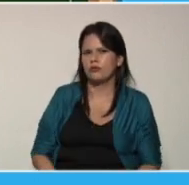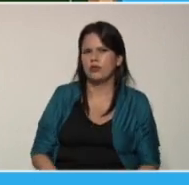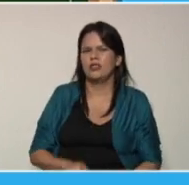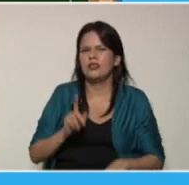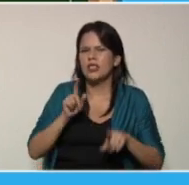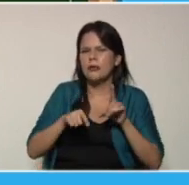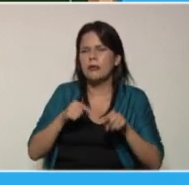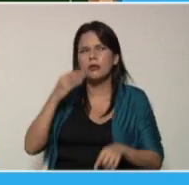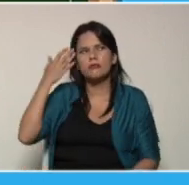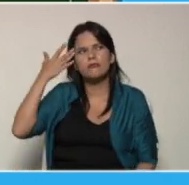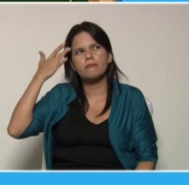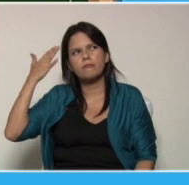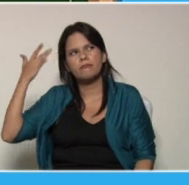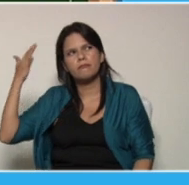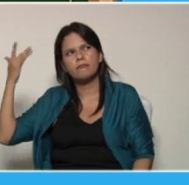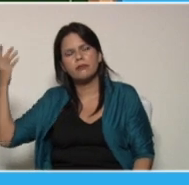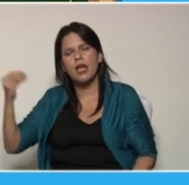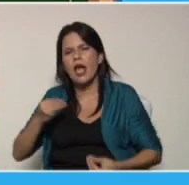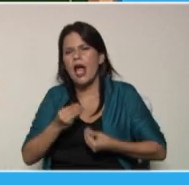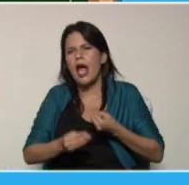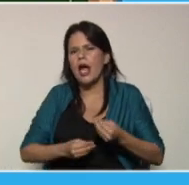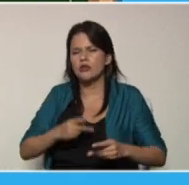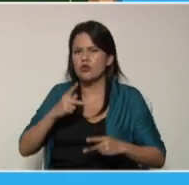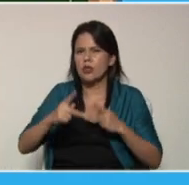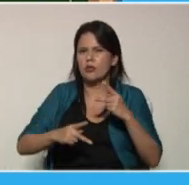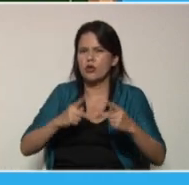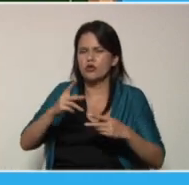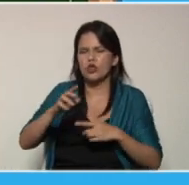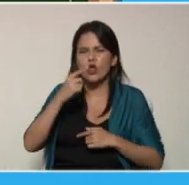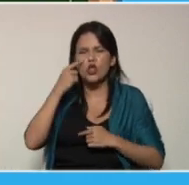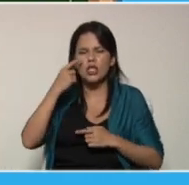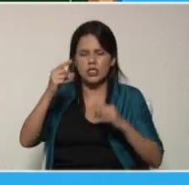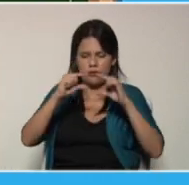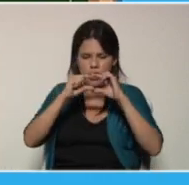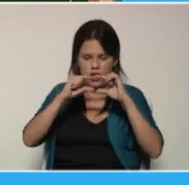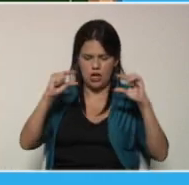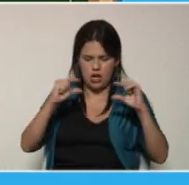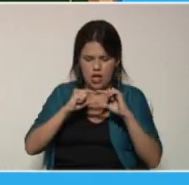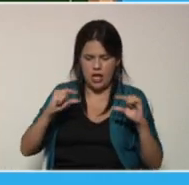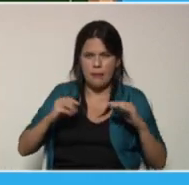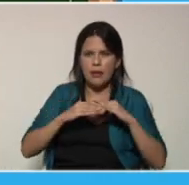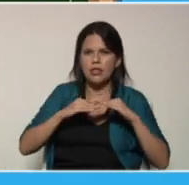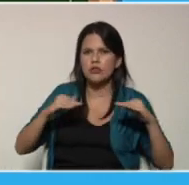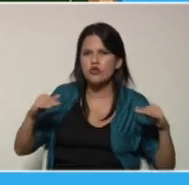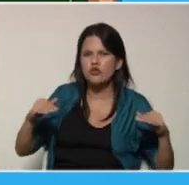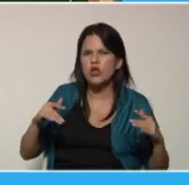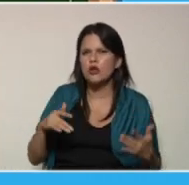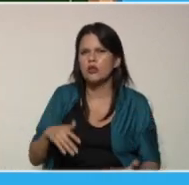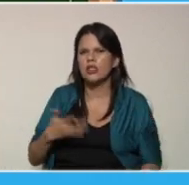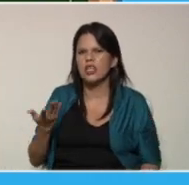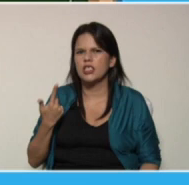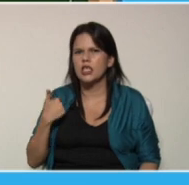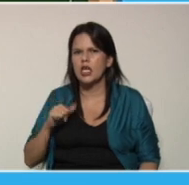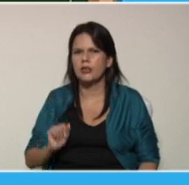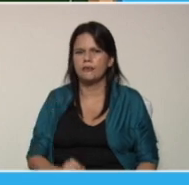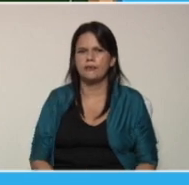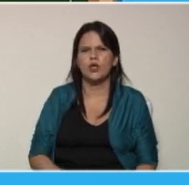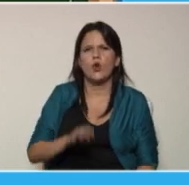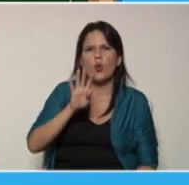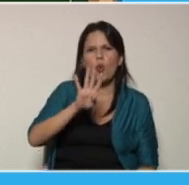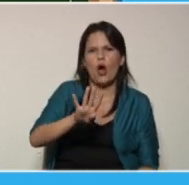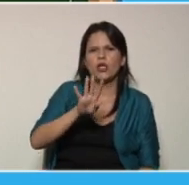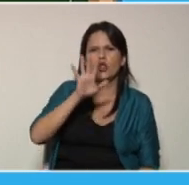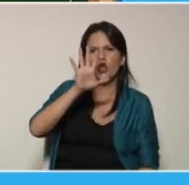elabora una producción donde se observen las capas del suelo y su composición actividades para